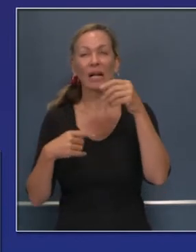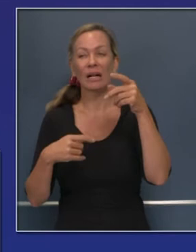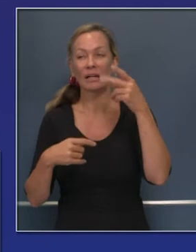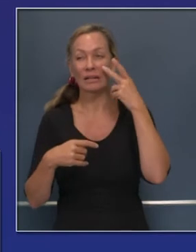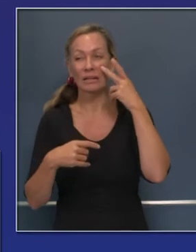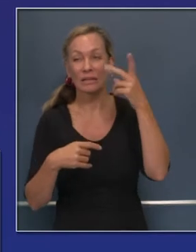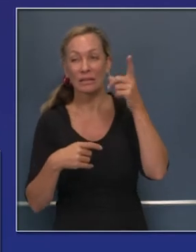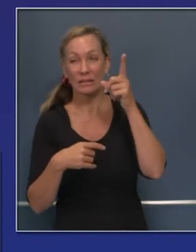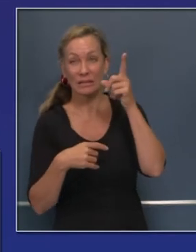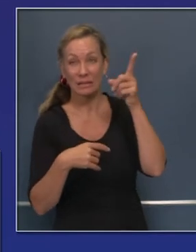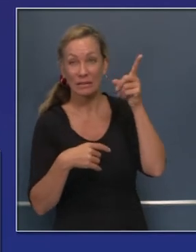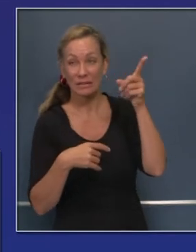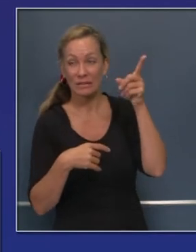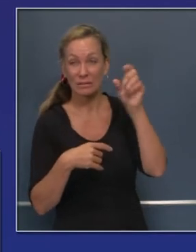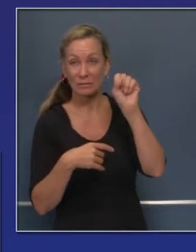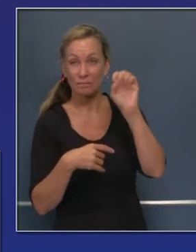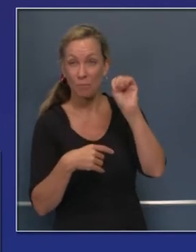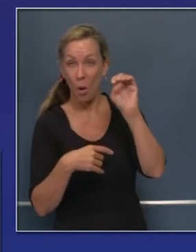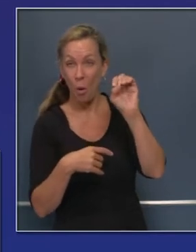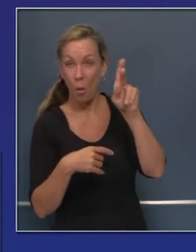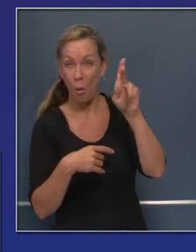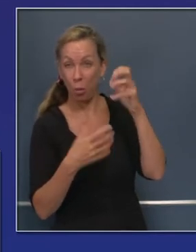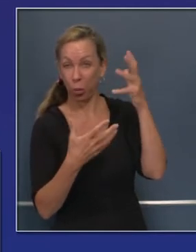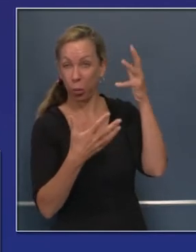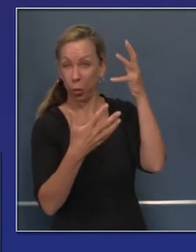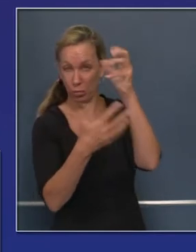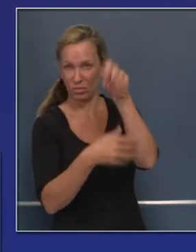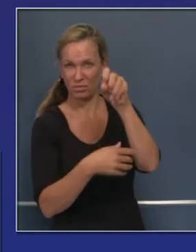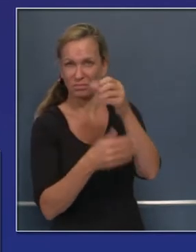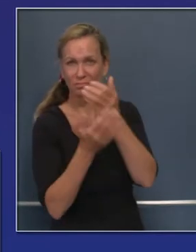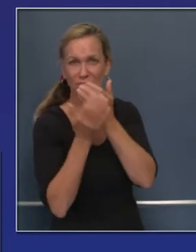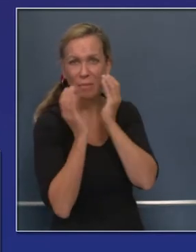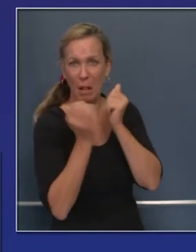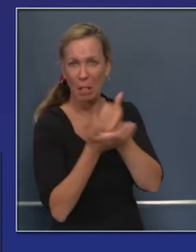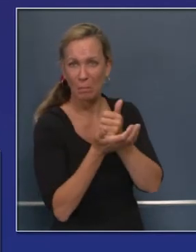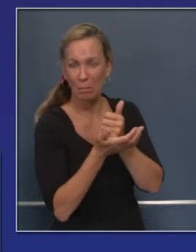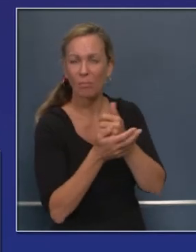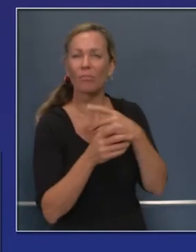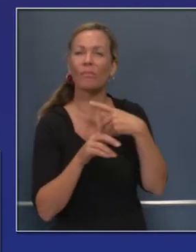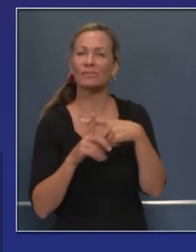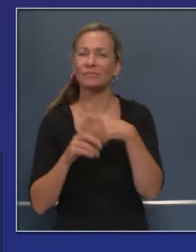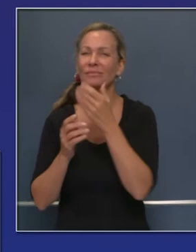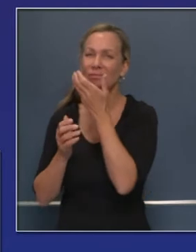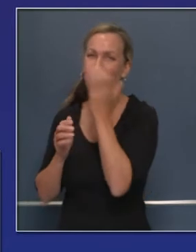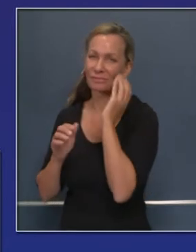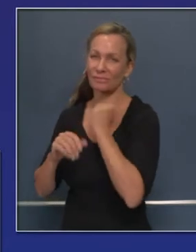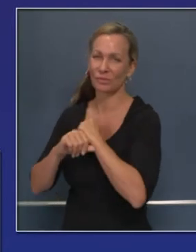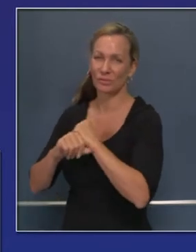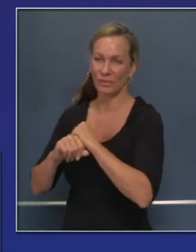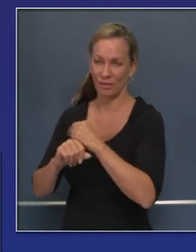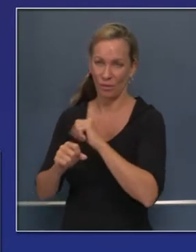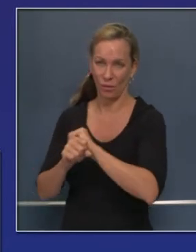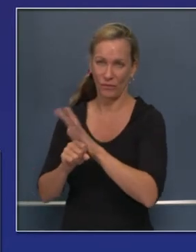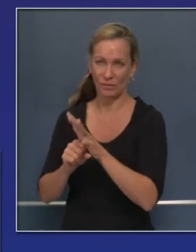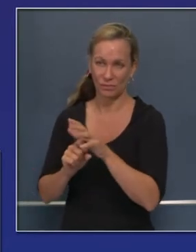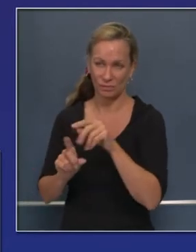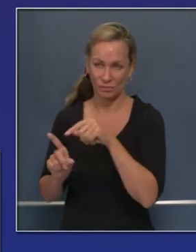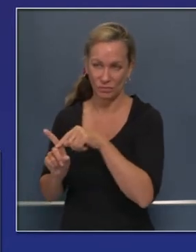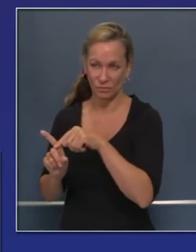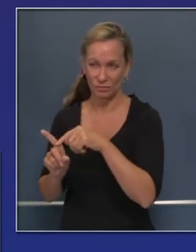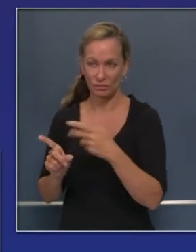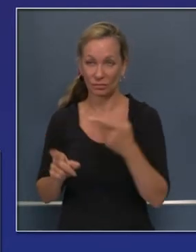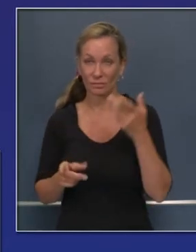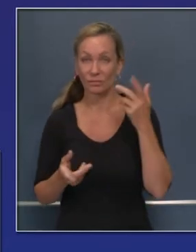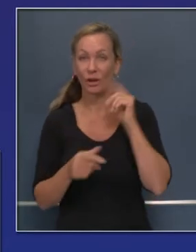virus mortal. Esta pandemia no va a desaparecer. Tal vez no están los titulares del estado de California porque los incendios